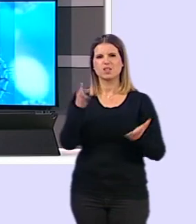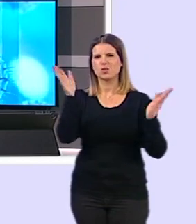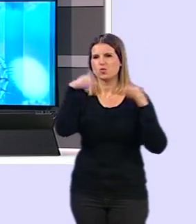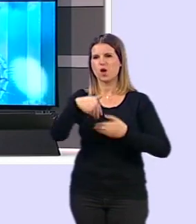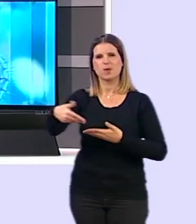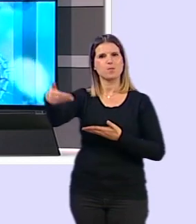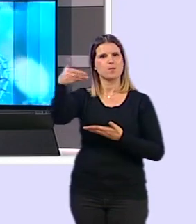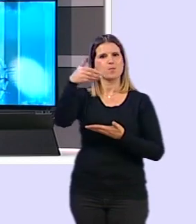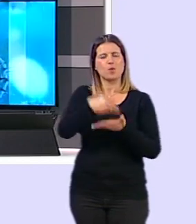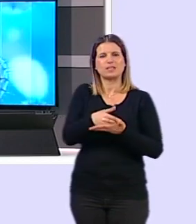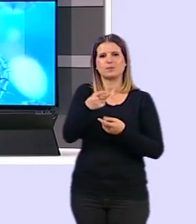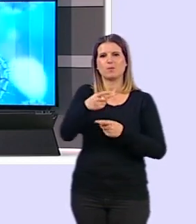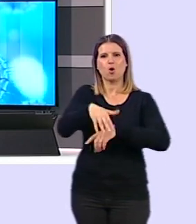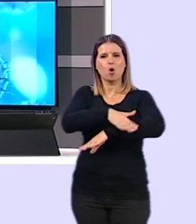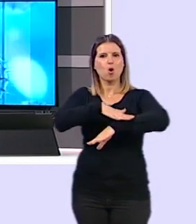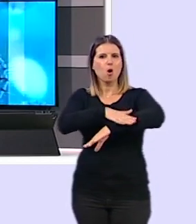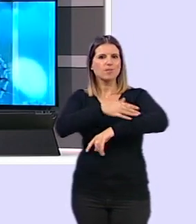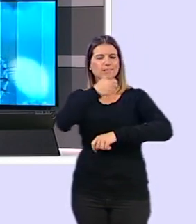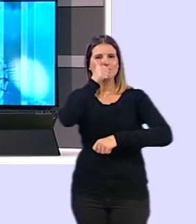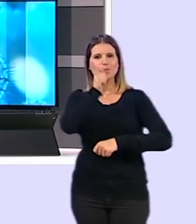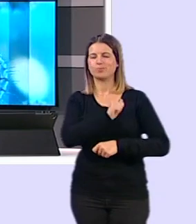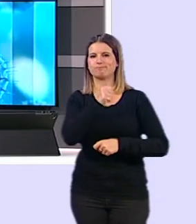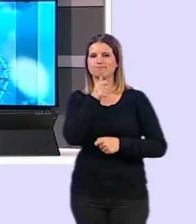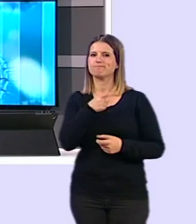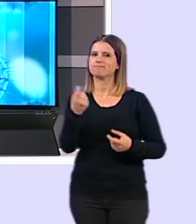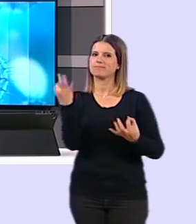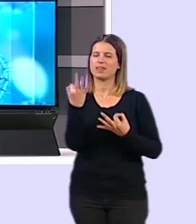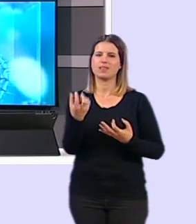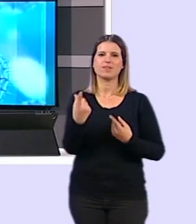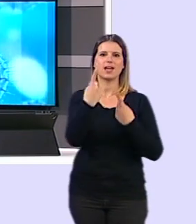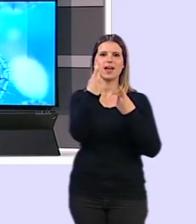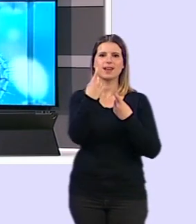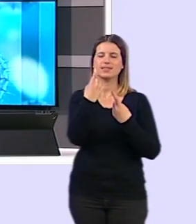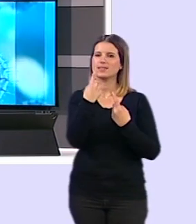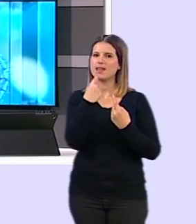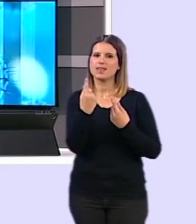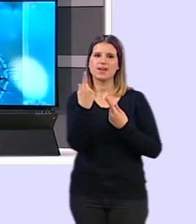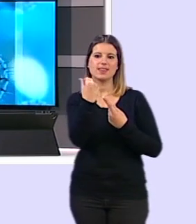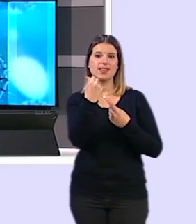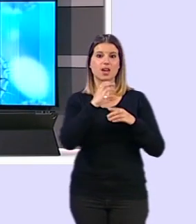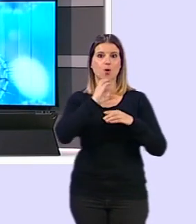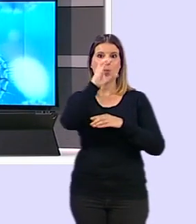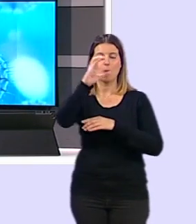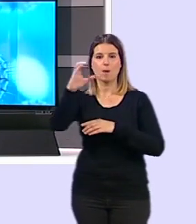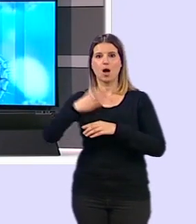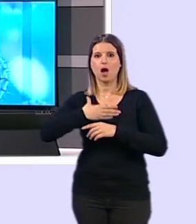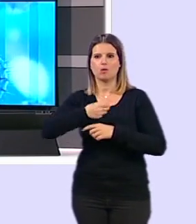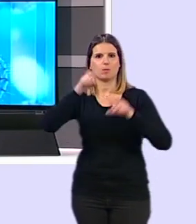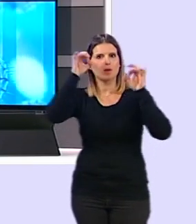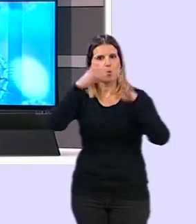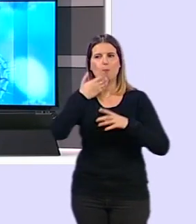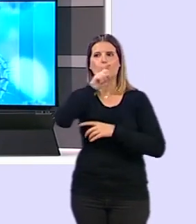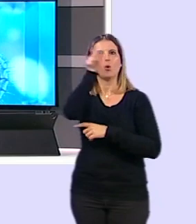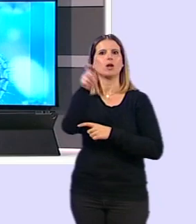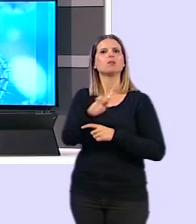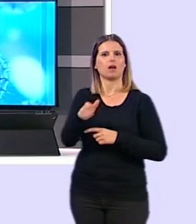propuestas del presidente del Gobierno, dice, e insiste, la necesidad de que el Ejecutivo inyecte dinero a los ayuntamientos, como ha ocurrido en países como Italia.